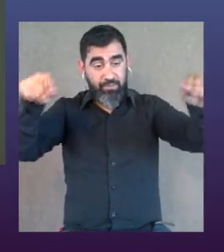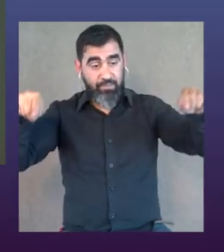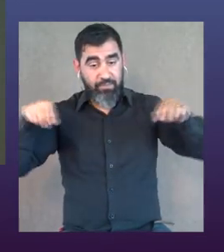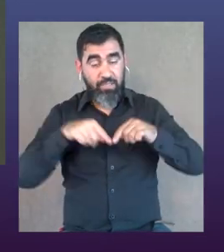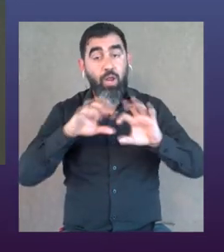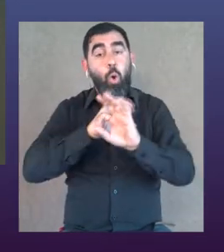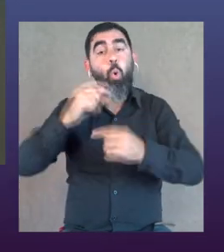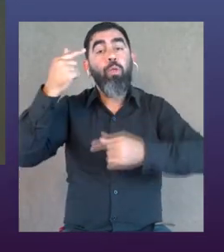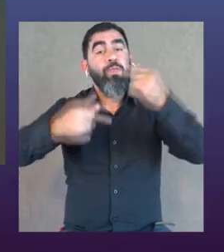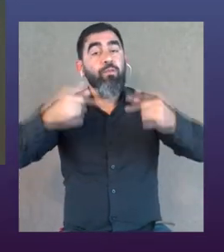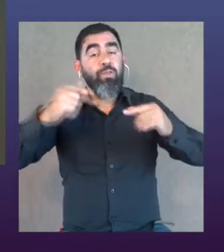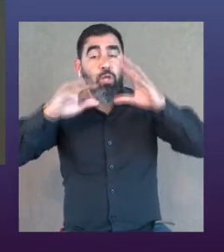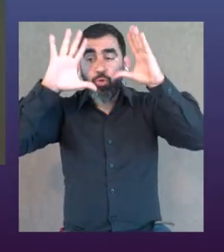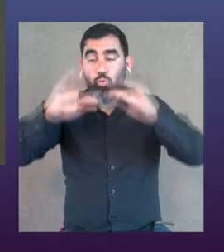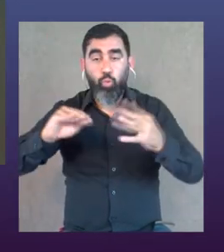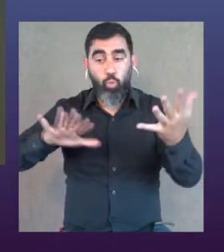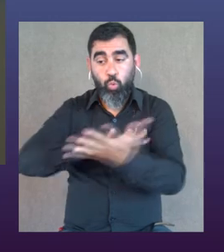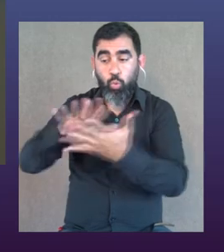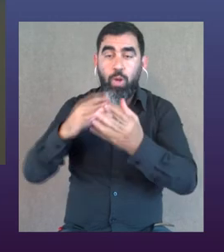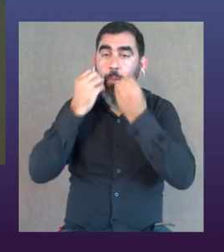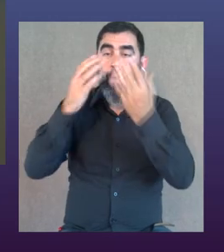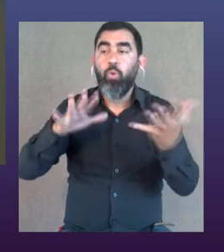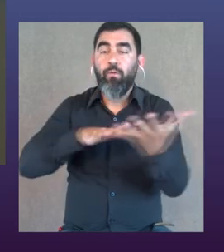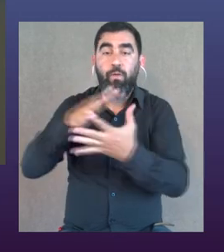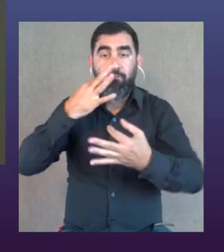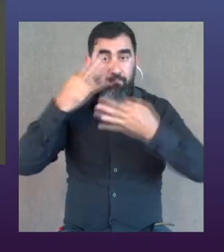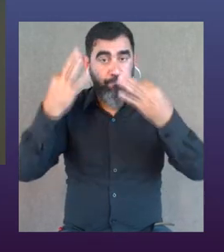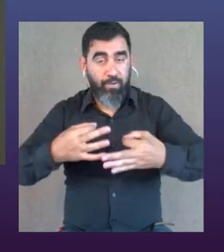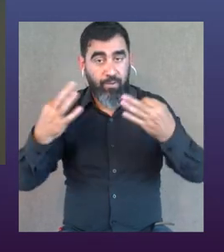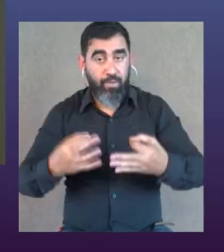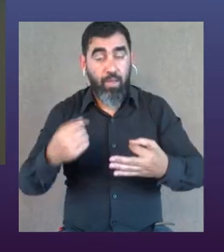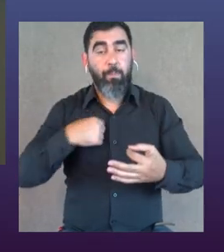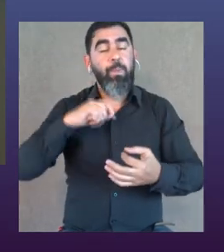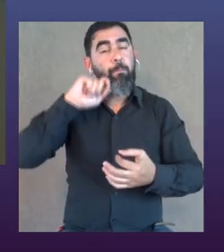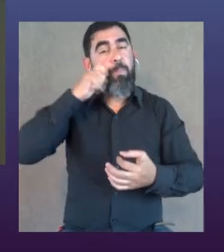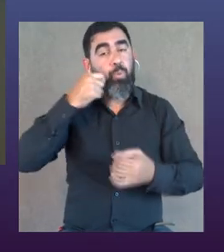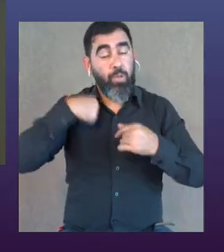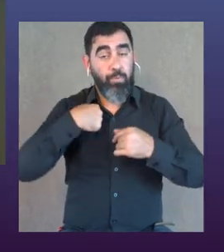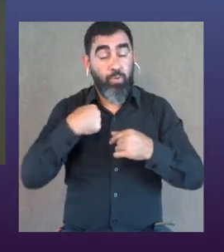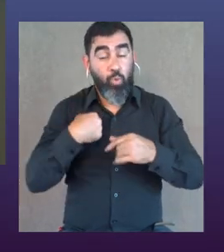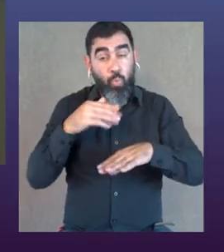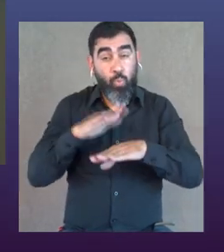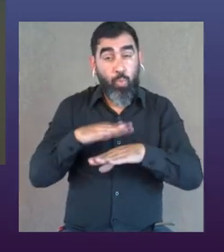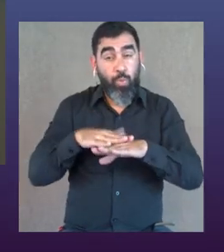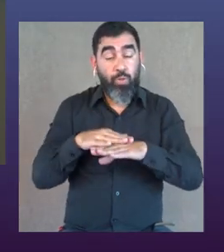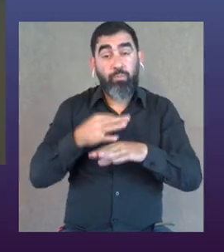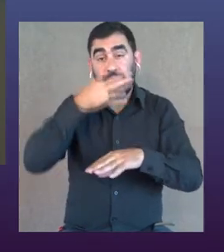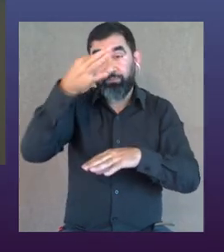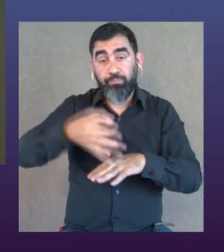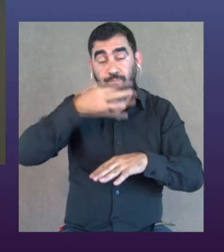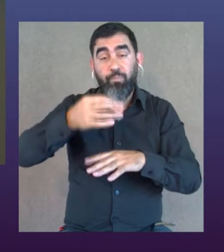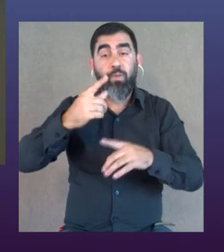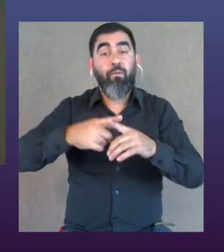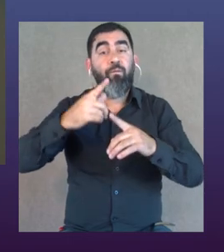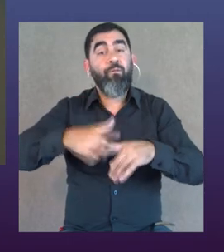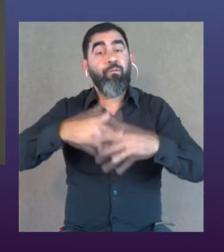escena, como decía Inés, o la diversidad en todo, es una mejor realidad. Y a mí me gusta mucho, yo en un momento